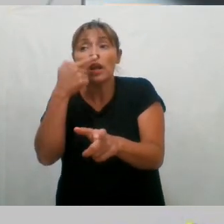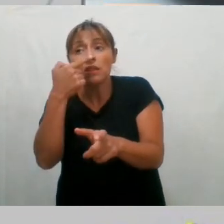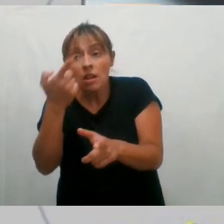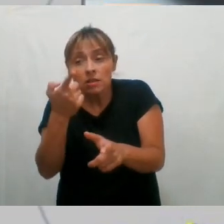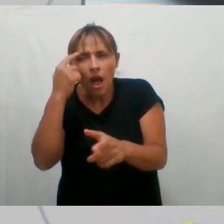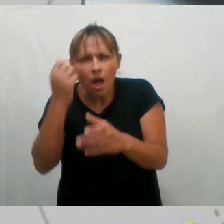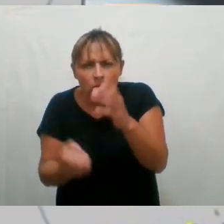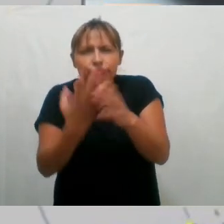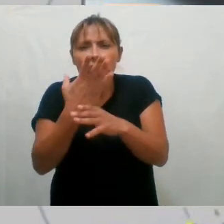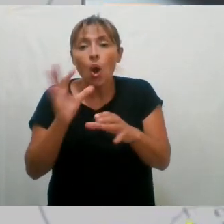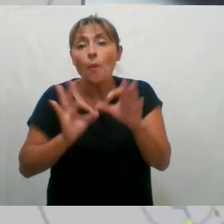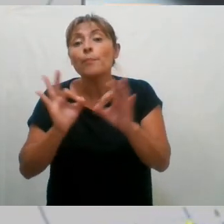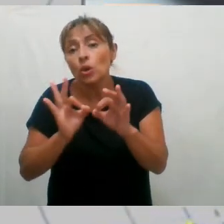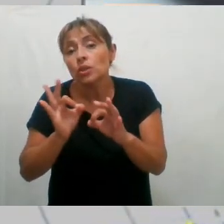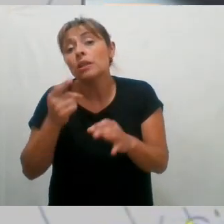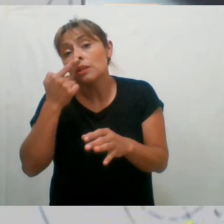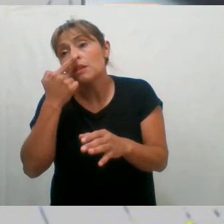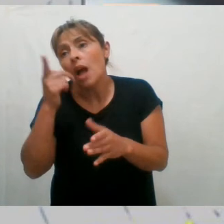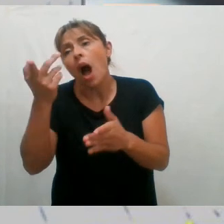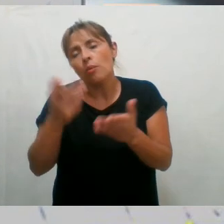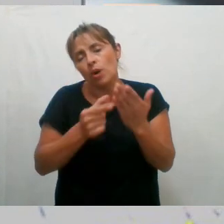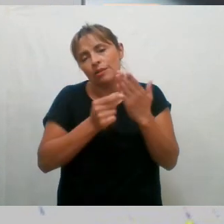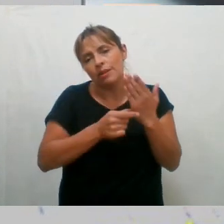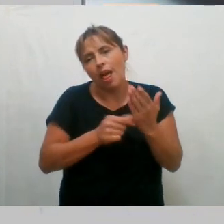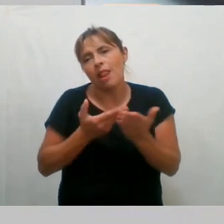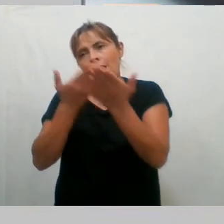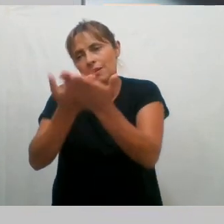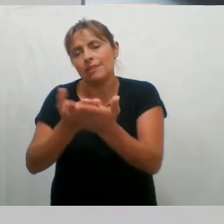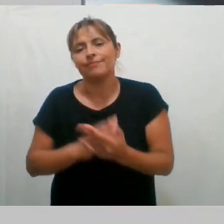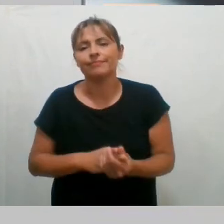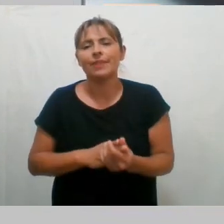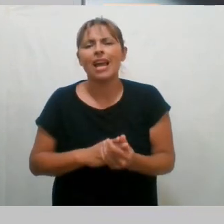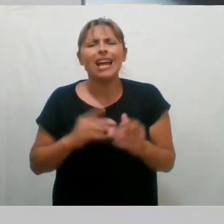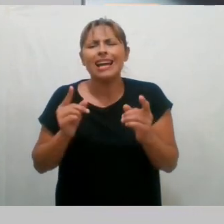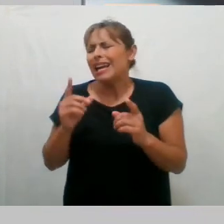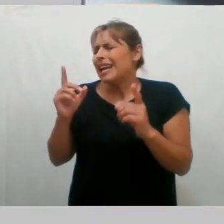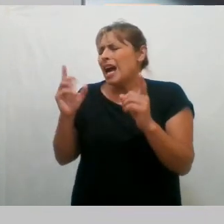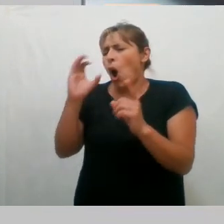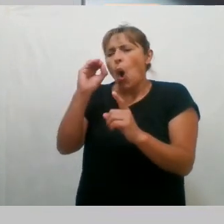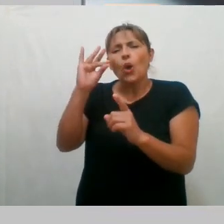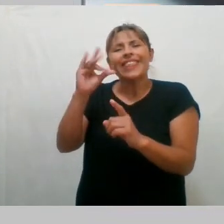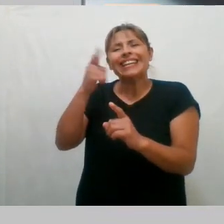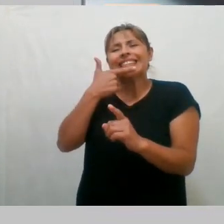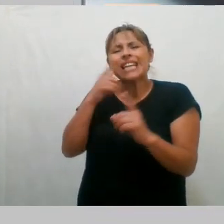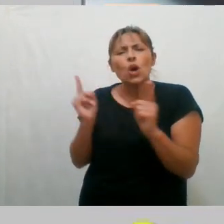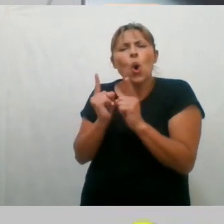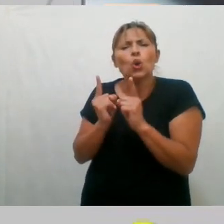emprender, en crear o tengan alguna idea o proyecto, bueno, van a poder utilizarlo. Brevemente, ¿qué son los ODS, Dani?